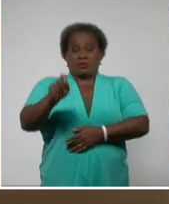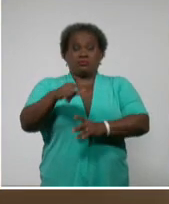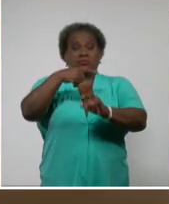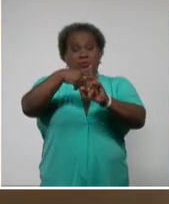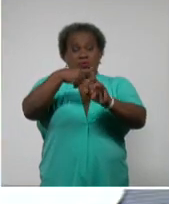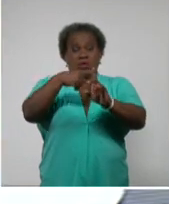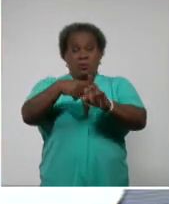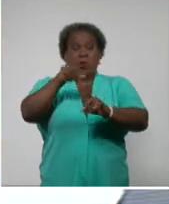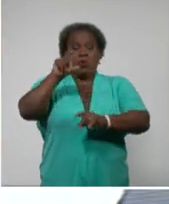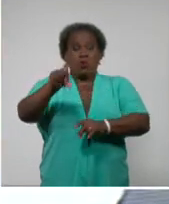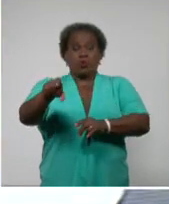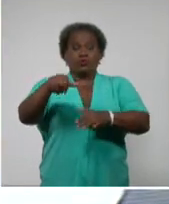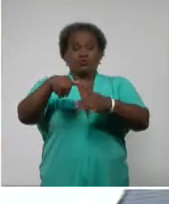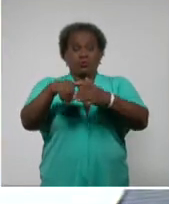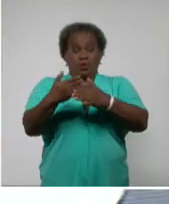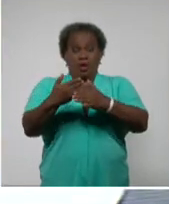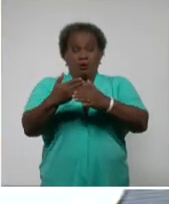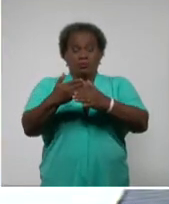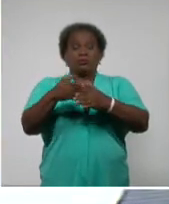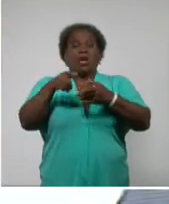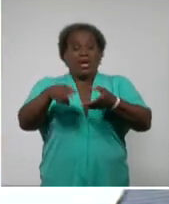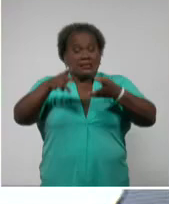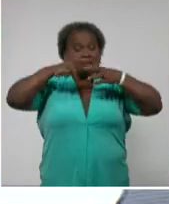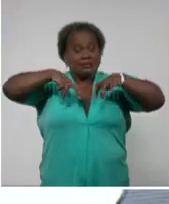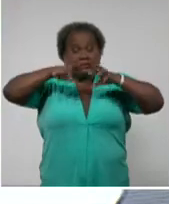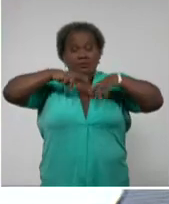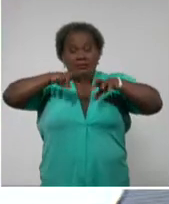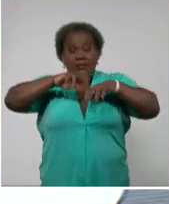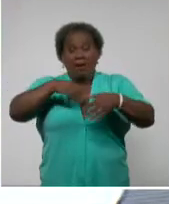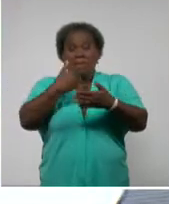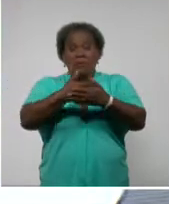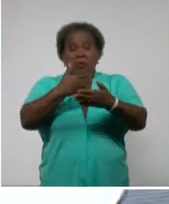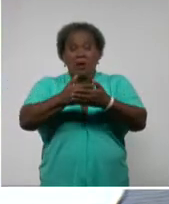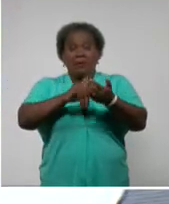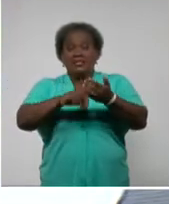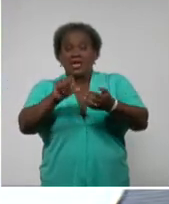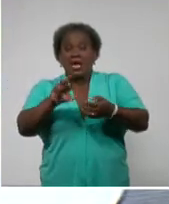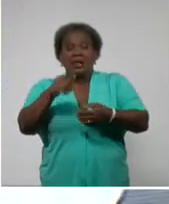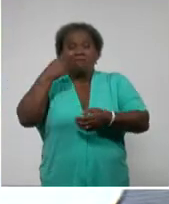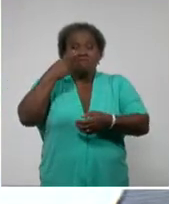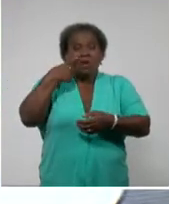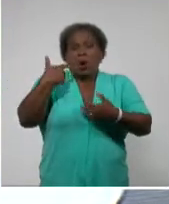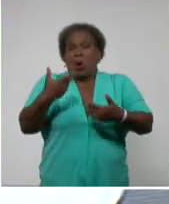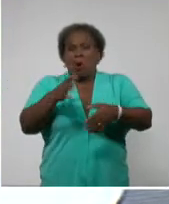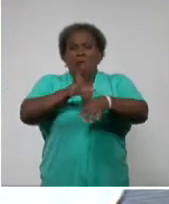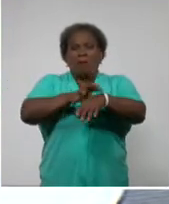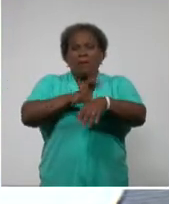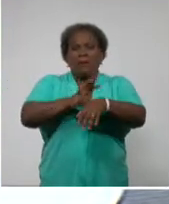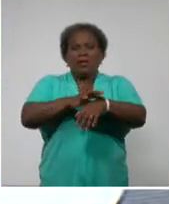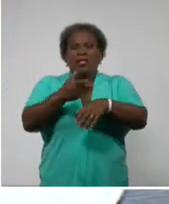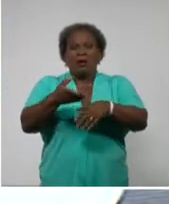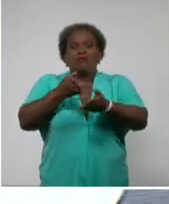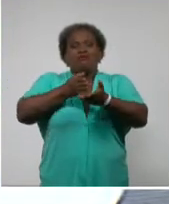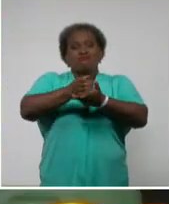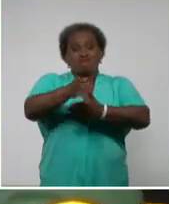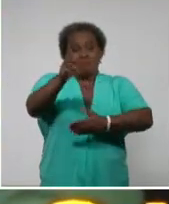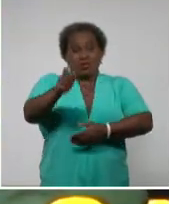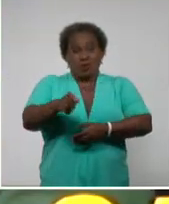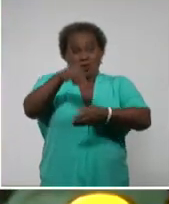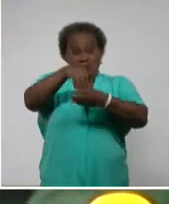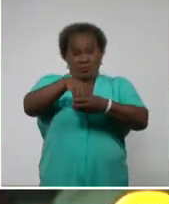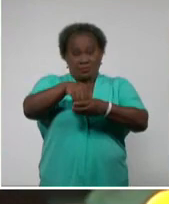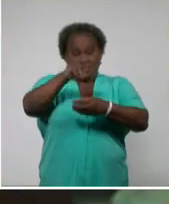últimos días, intensifica las investigaciones para detectar la fuente de infección, a la vez que continúa con su personal de la salud,